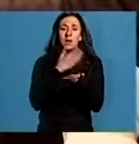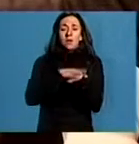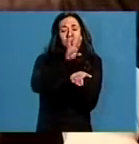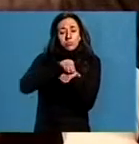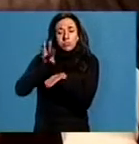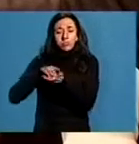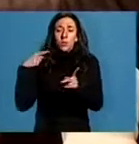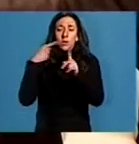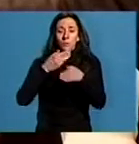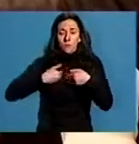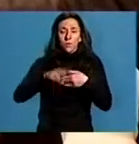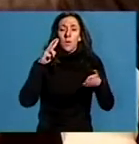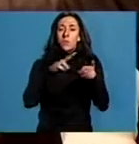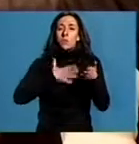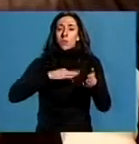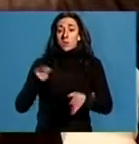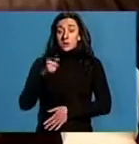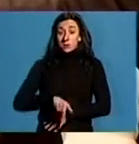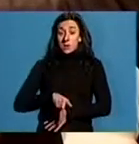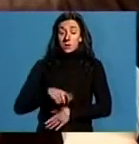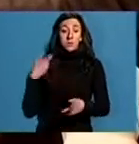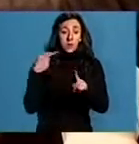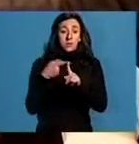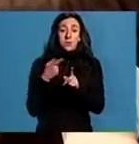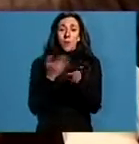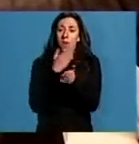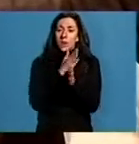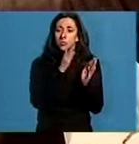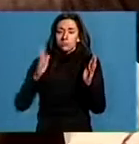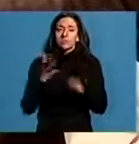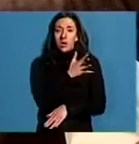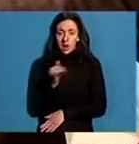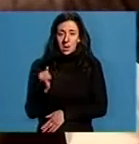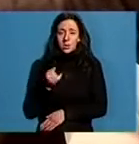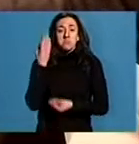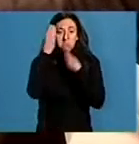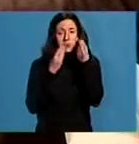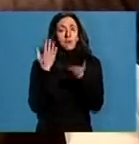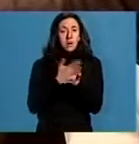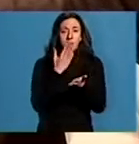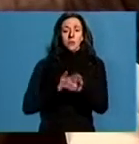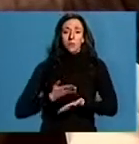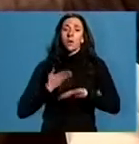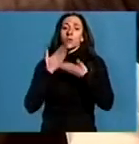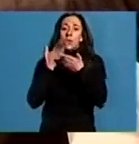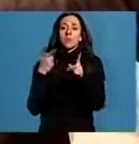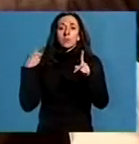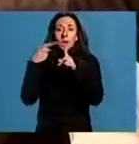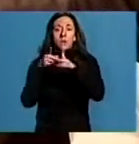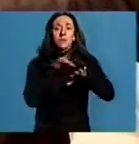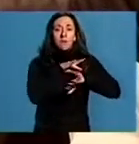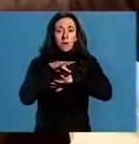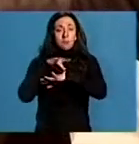posteridade unha amplia bibliografía. E eu penso que este libro vai a contribuir a ser unha referencia